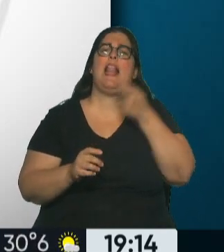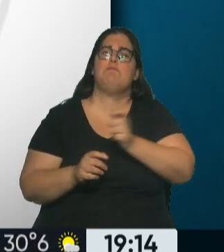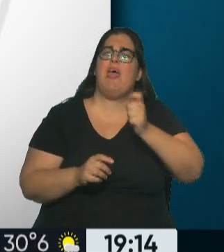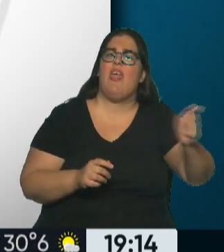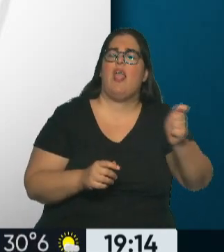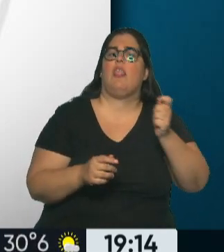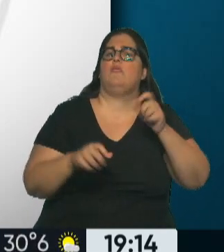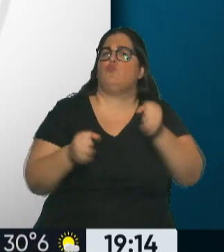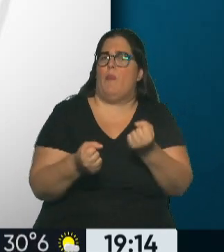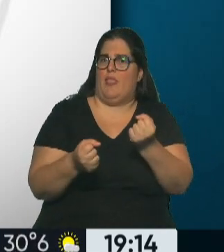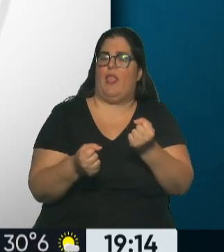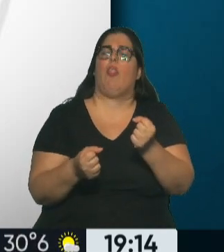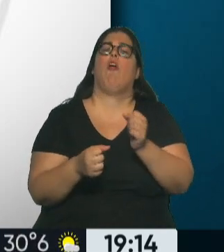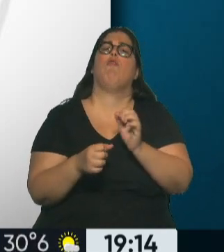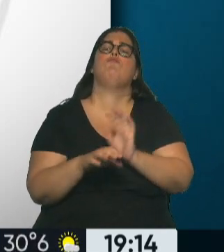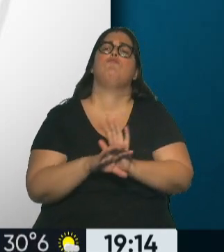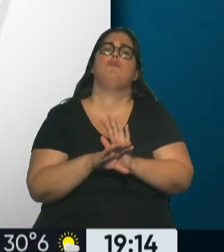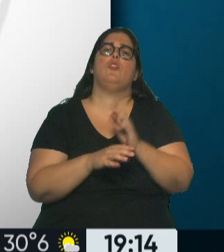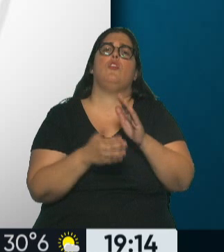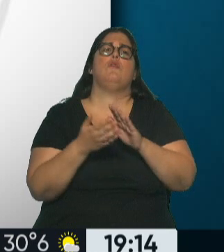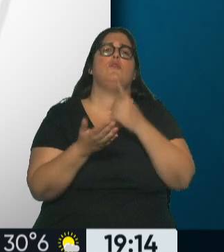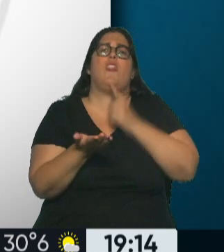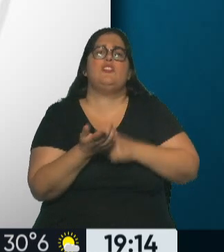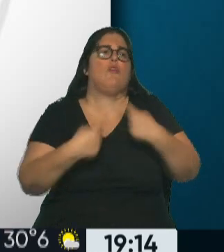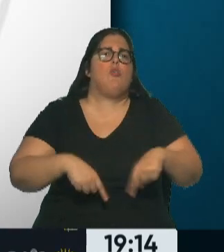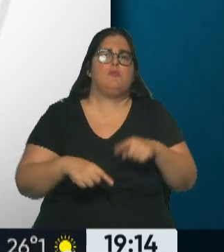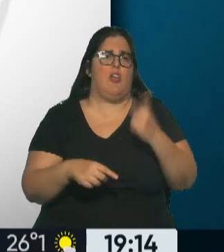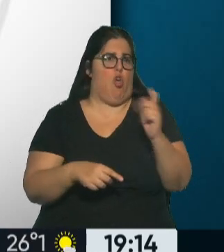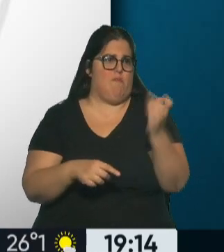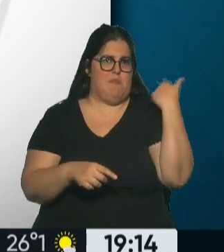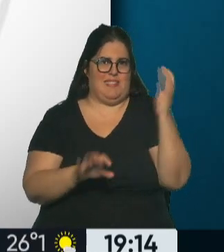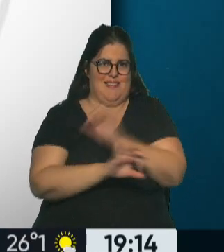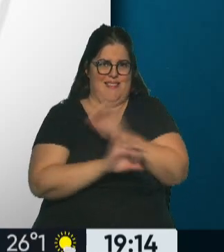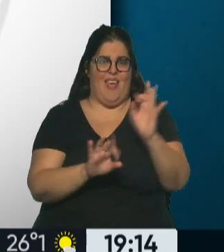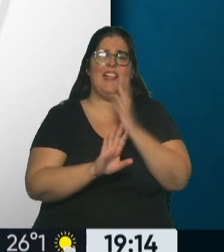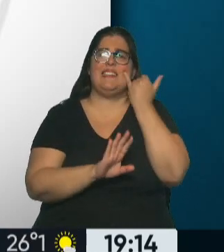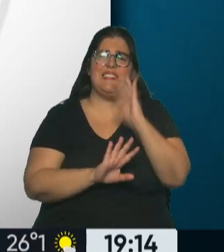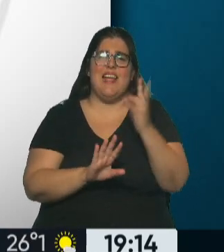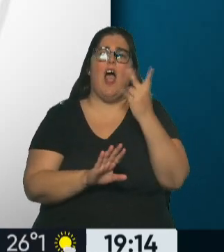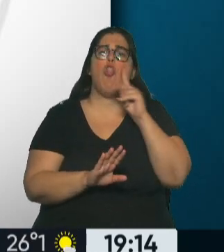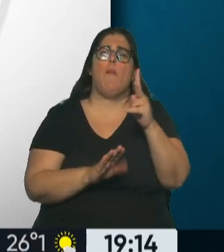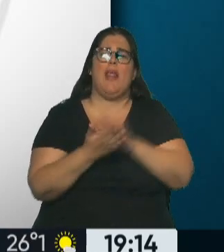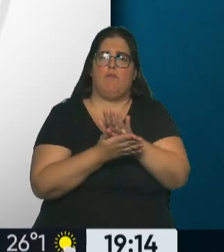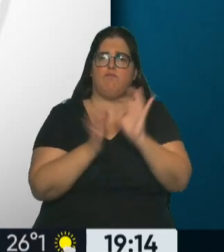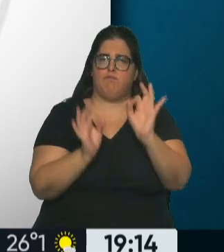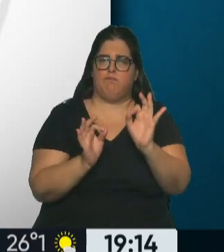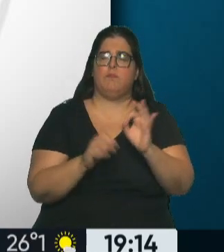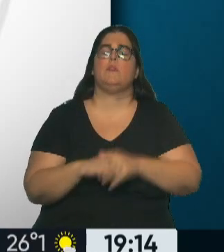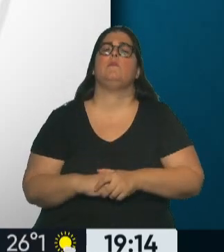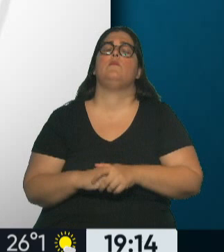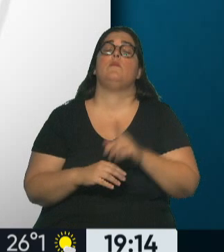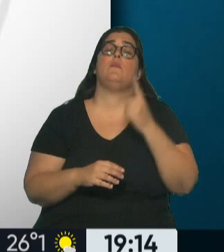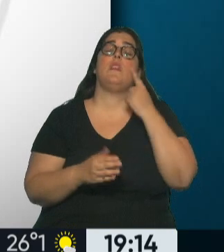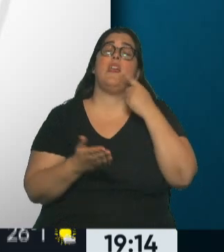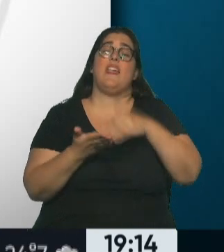ni resolución en los últimos dos meses y ya se resolvieron 2.000 de ellos. Las funciones que cumplía el INADI, dice el comunicado,